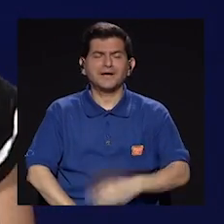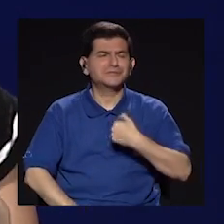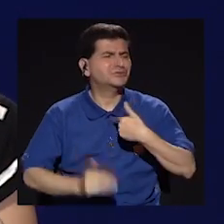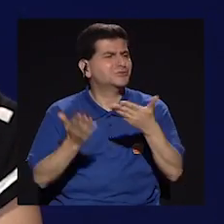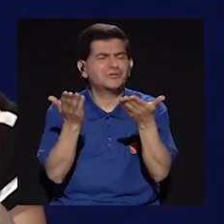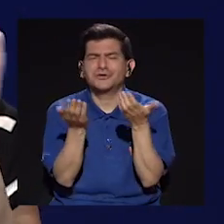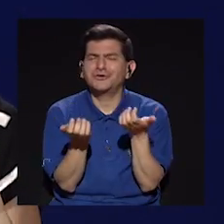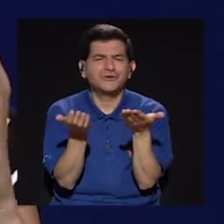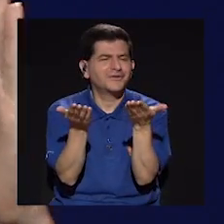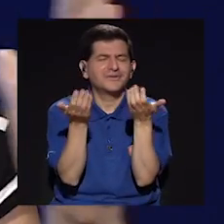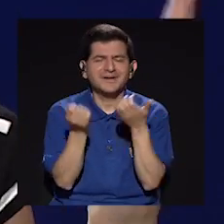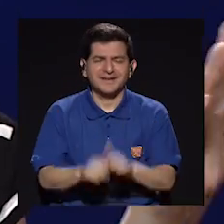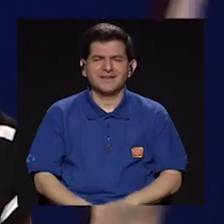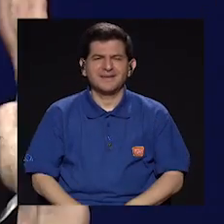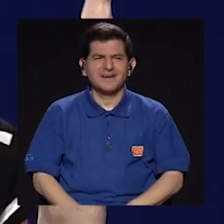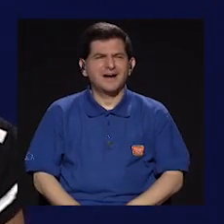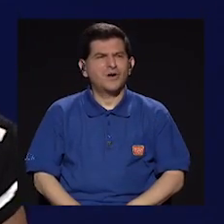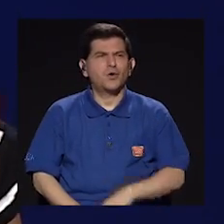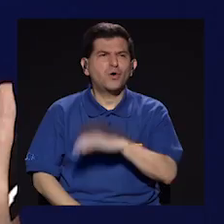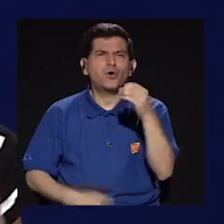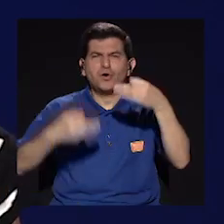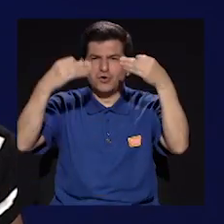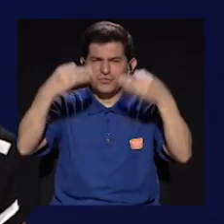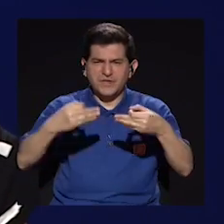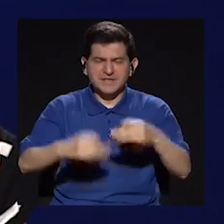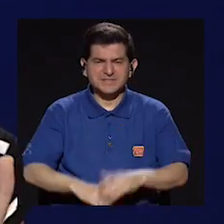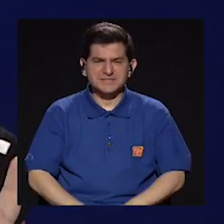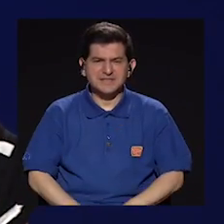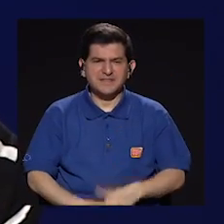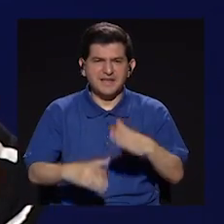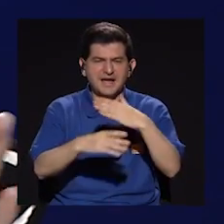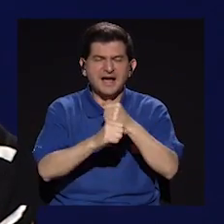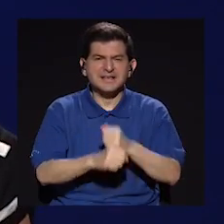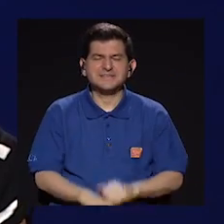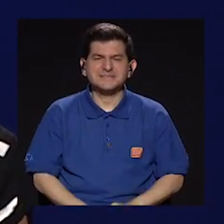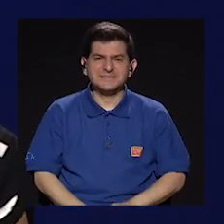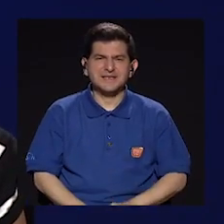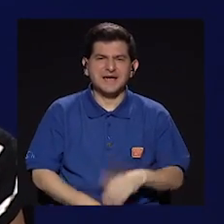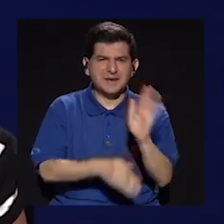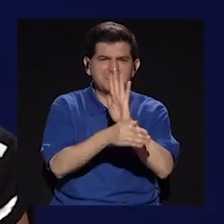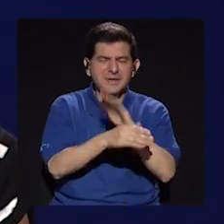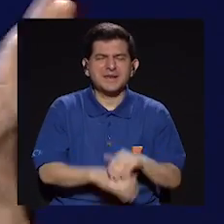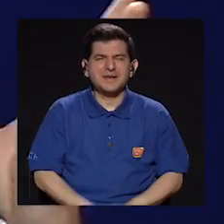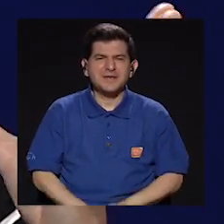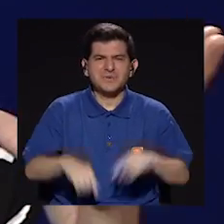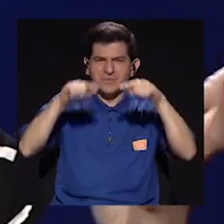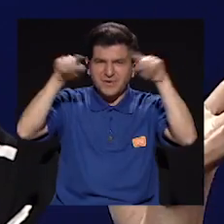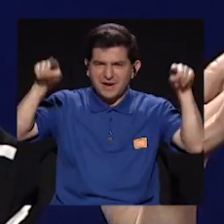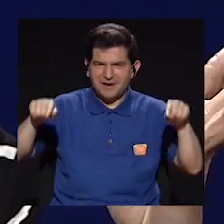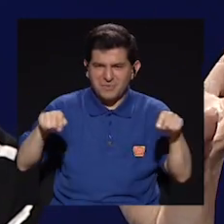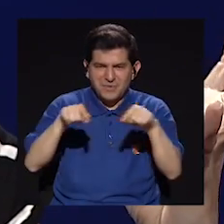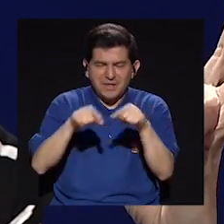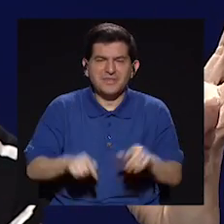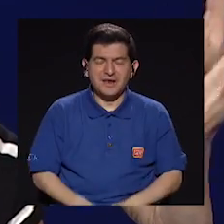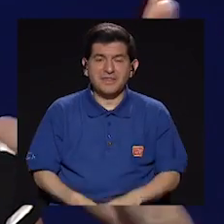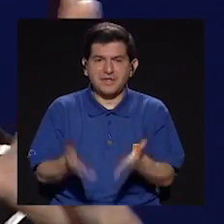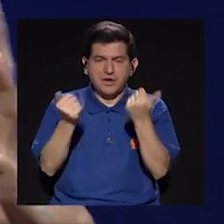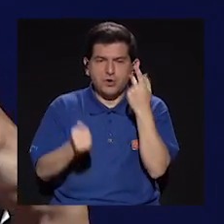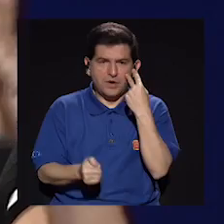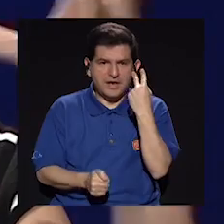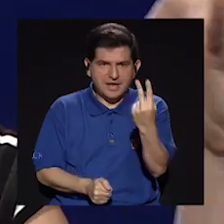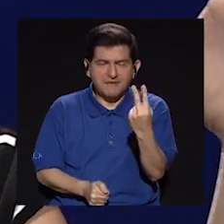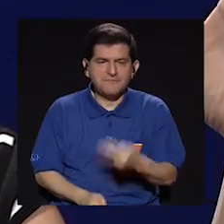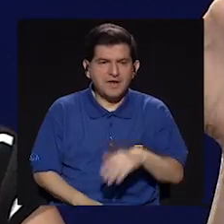porque no quería, decidí cómo hacerlo cuatro o tres, hacer una película como cuadrada, porque no quería ver de alguna manera